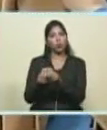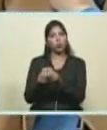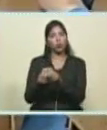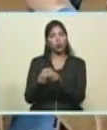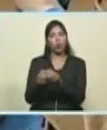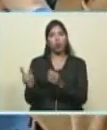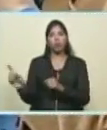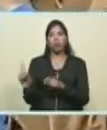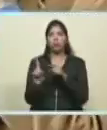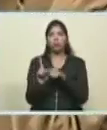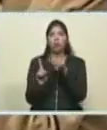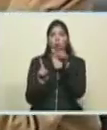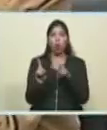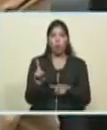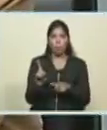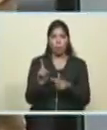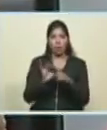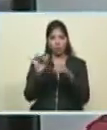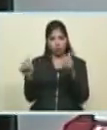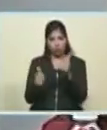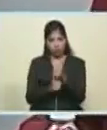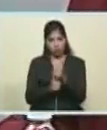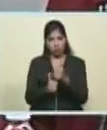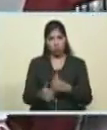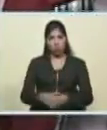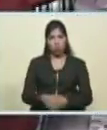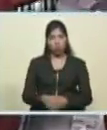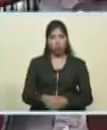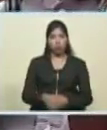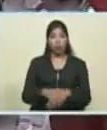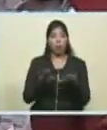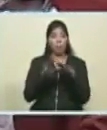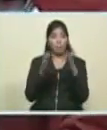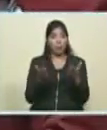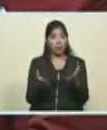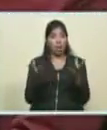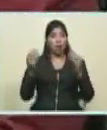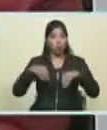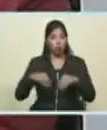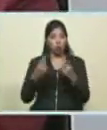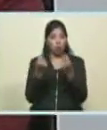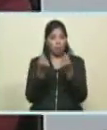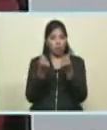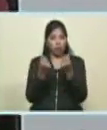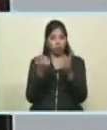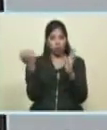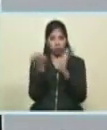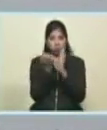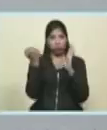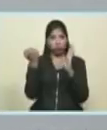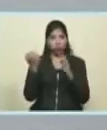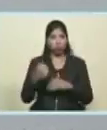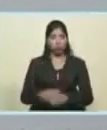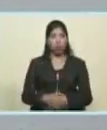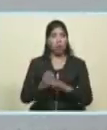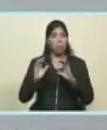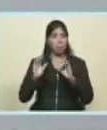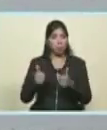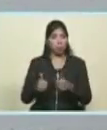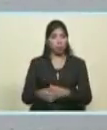compañero Tarek El Aysami, de las mesas de precios acordados, que arrancaron inmediatamente,